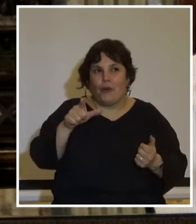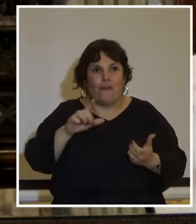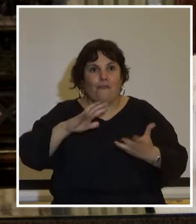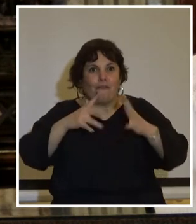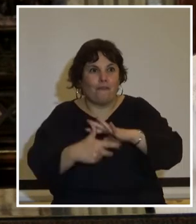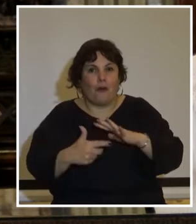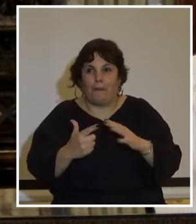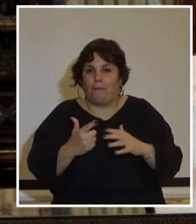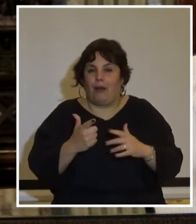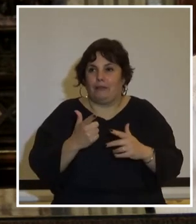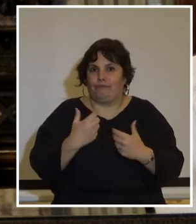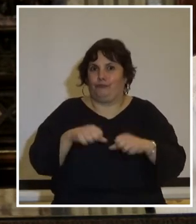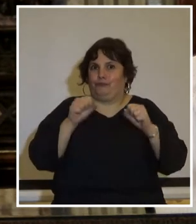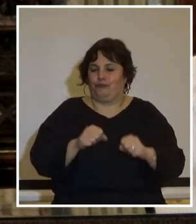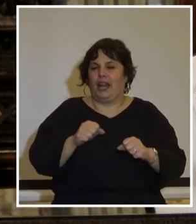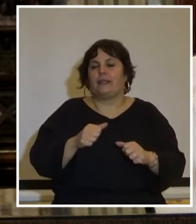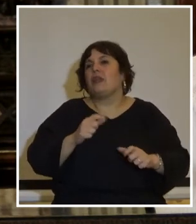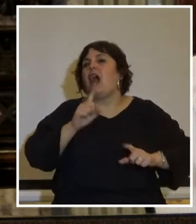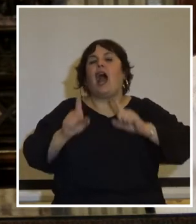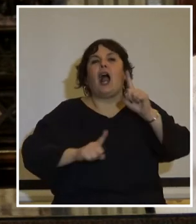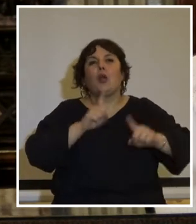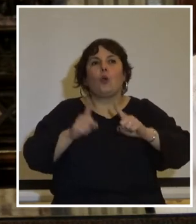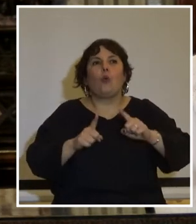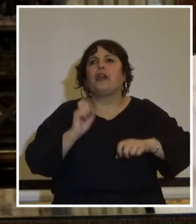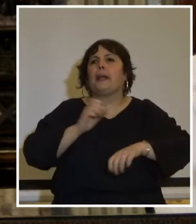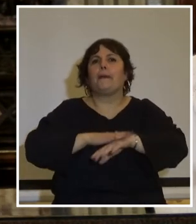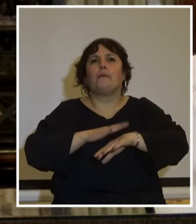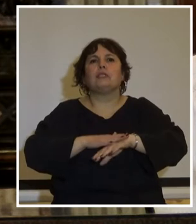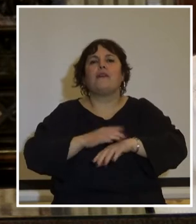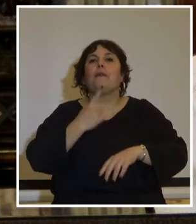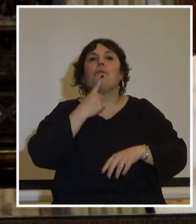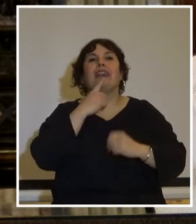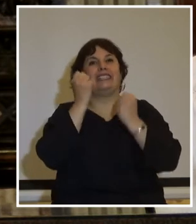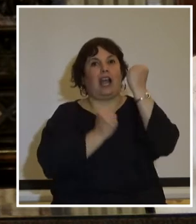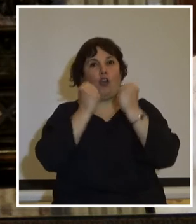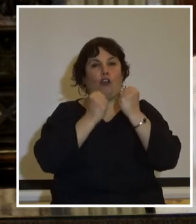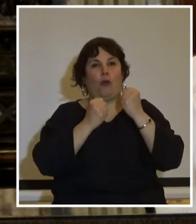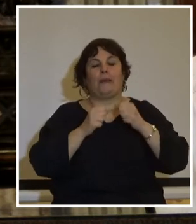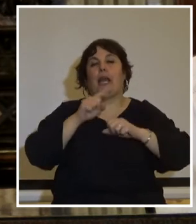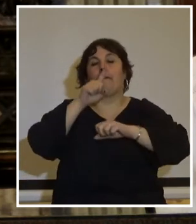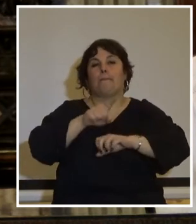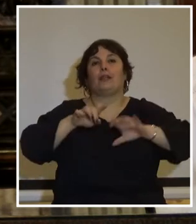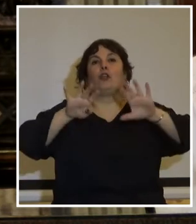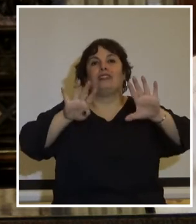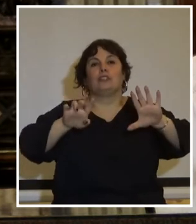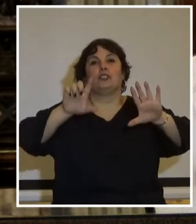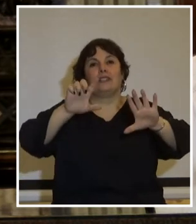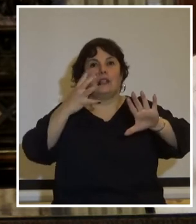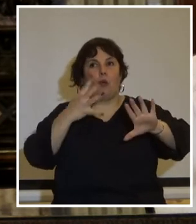siniestra quienes asumieron la conducción de la política económica del régimen en el año 1974